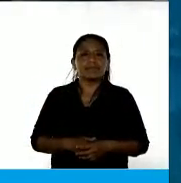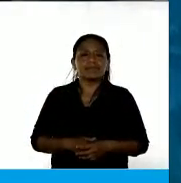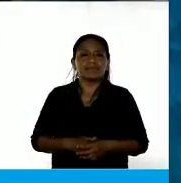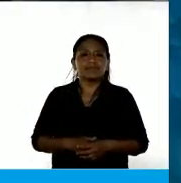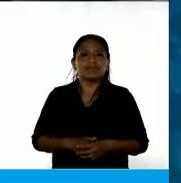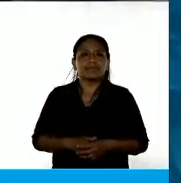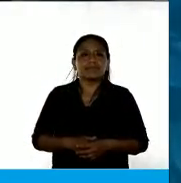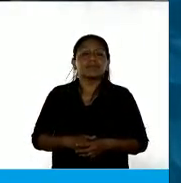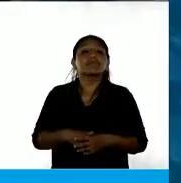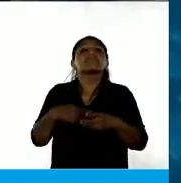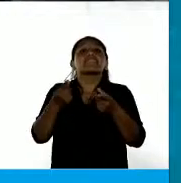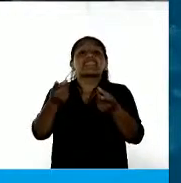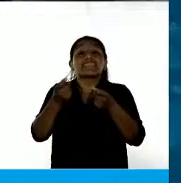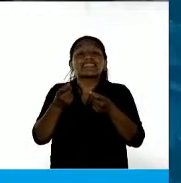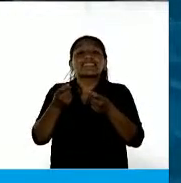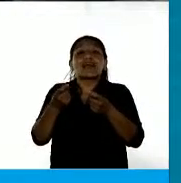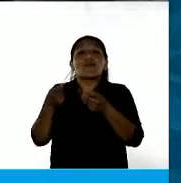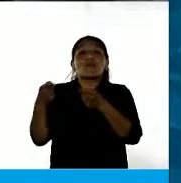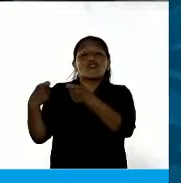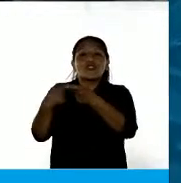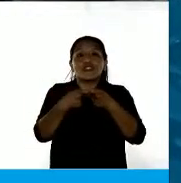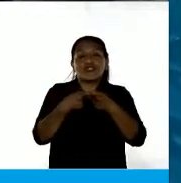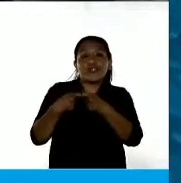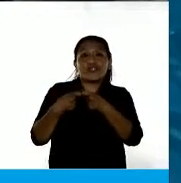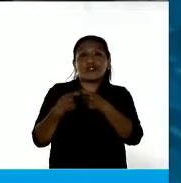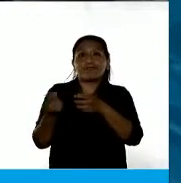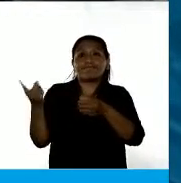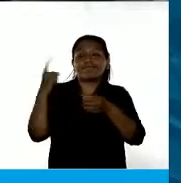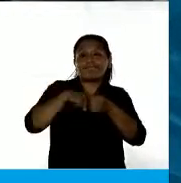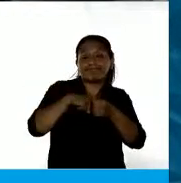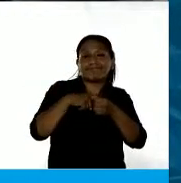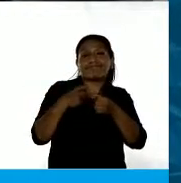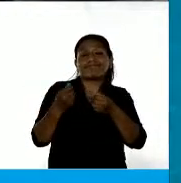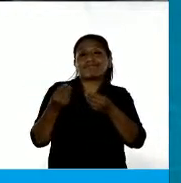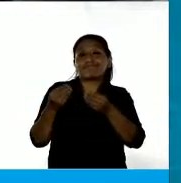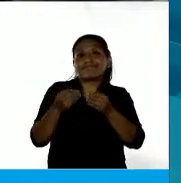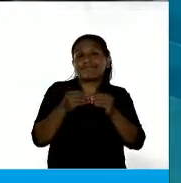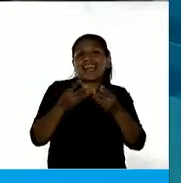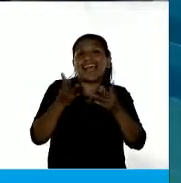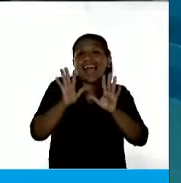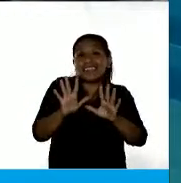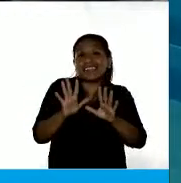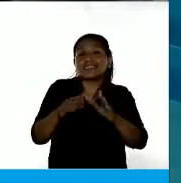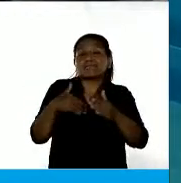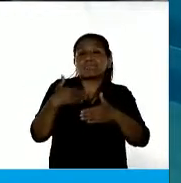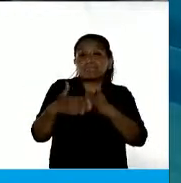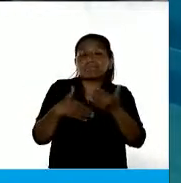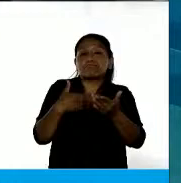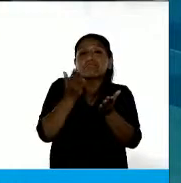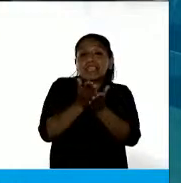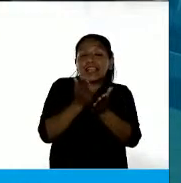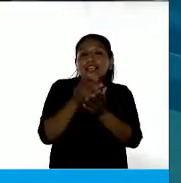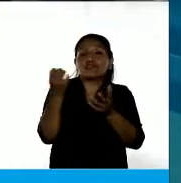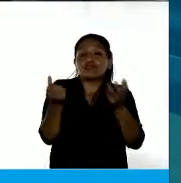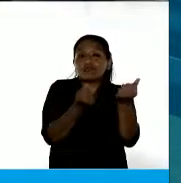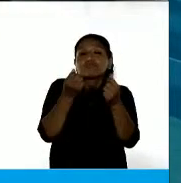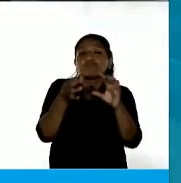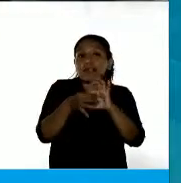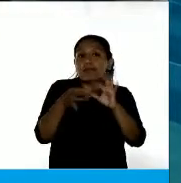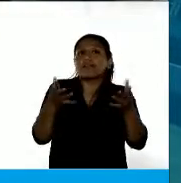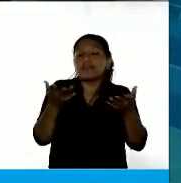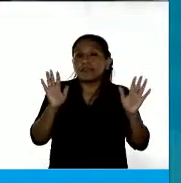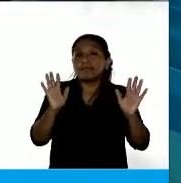Necesitamos aliados, aliadas. De esa manera fuimos consiguiendo más derechos y más libertades, ¿no? Pero